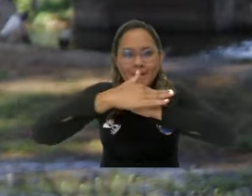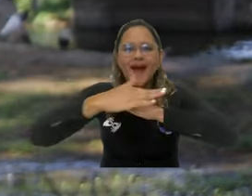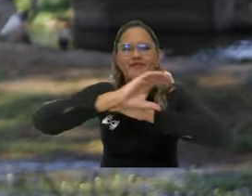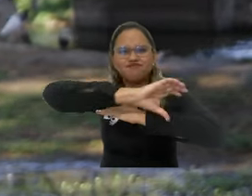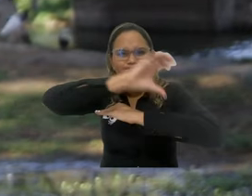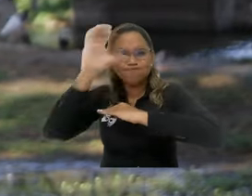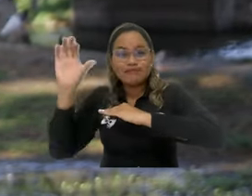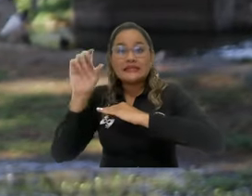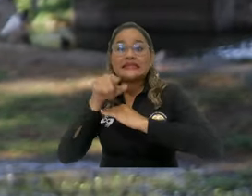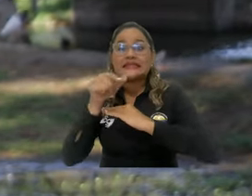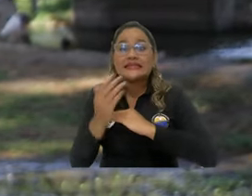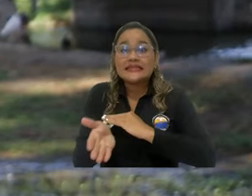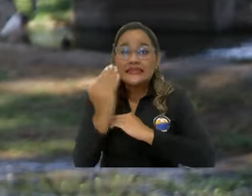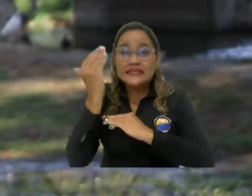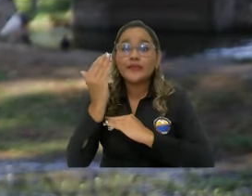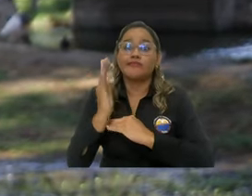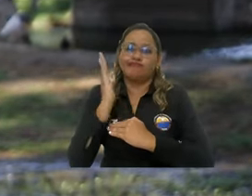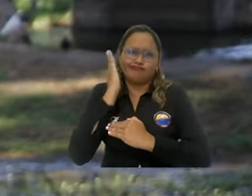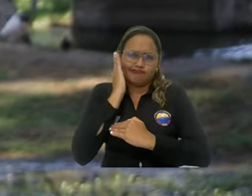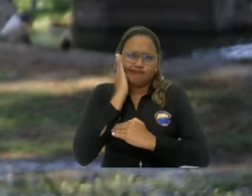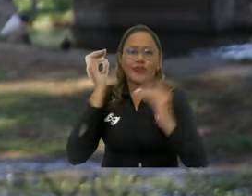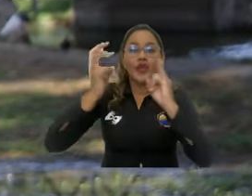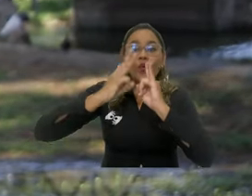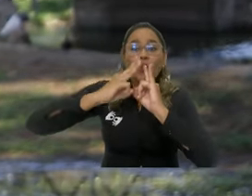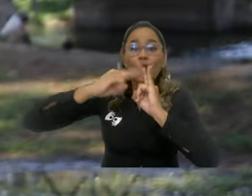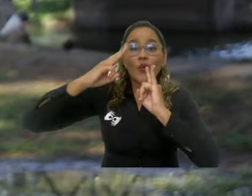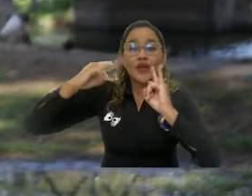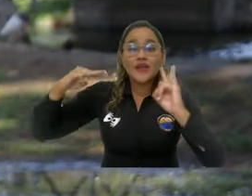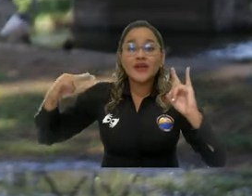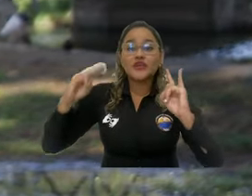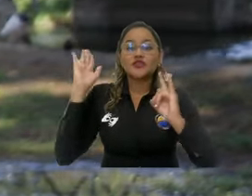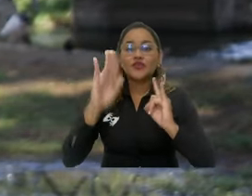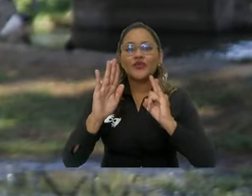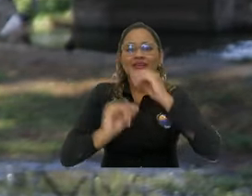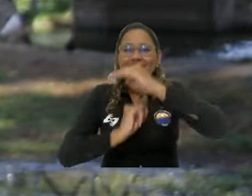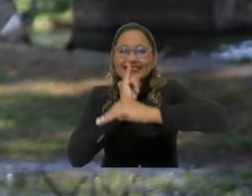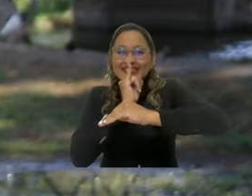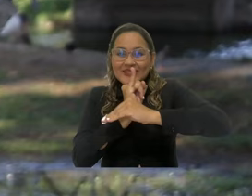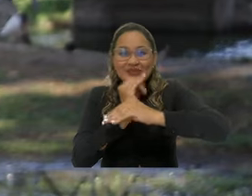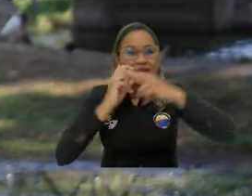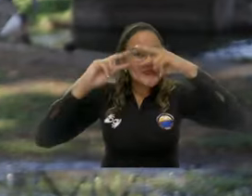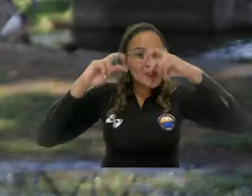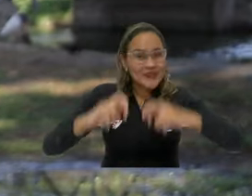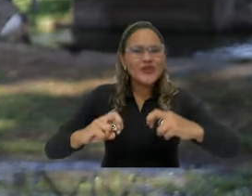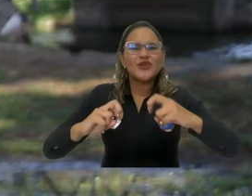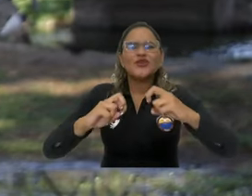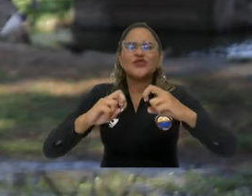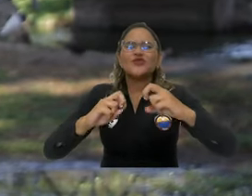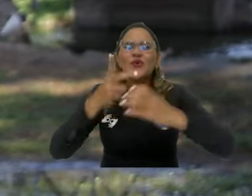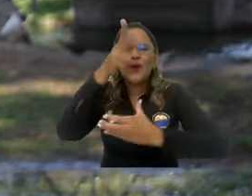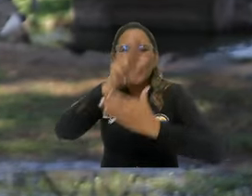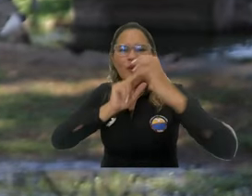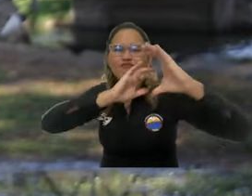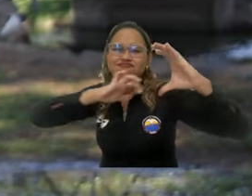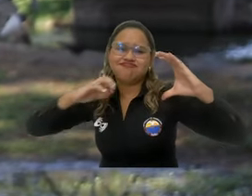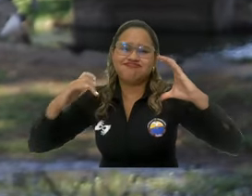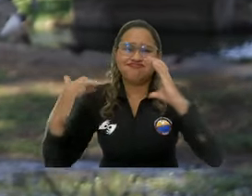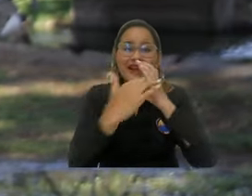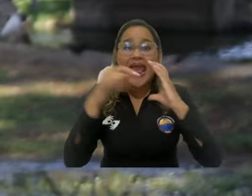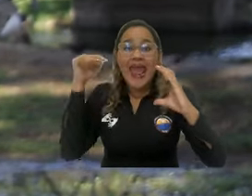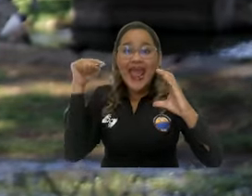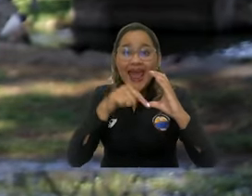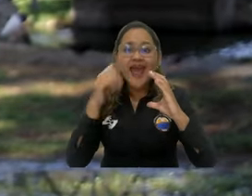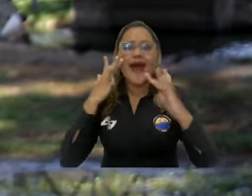y que para la Universidad del Magdalena y su Instituto de Investigación Bioceánico es muy